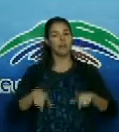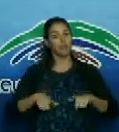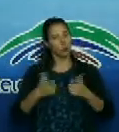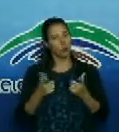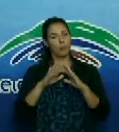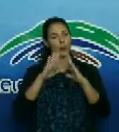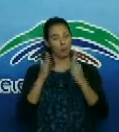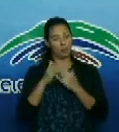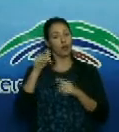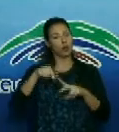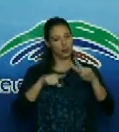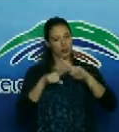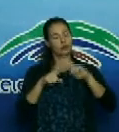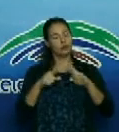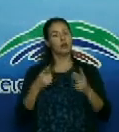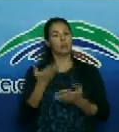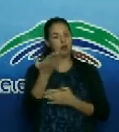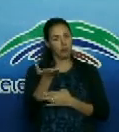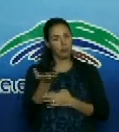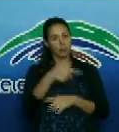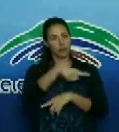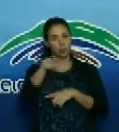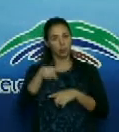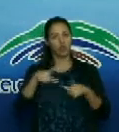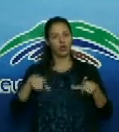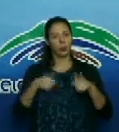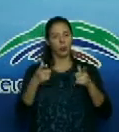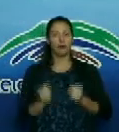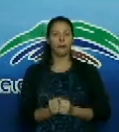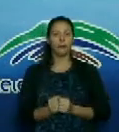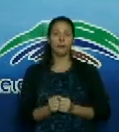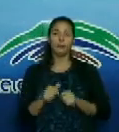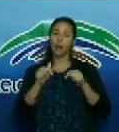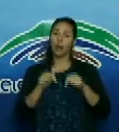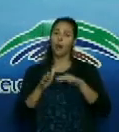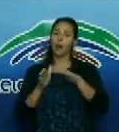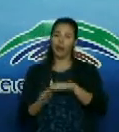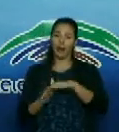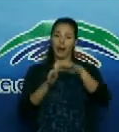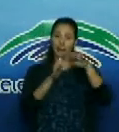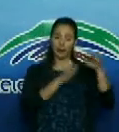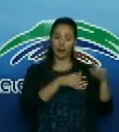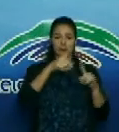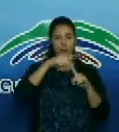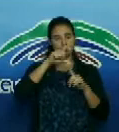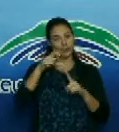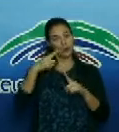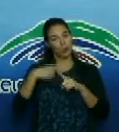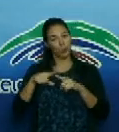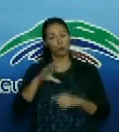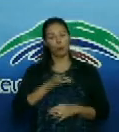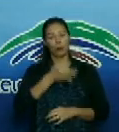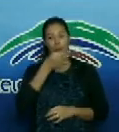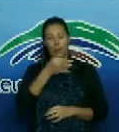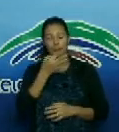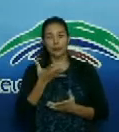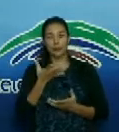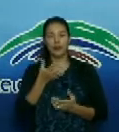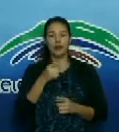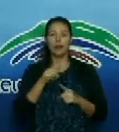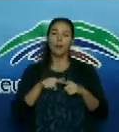de Telecristal. Yo les propongo cambiar de tema porque los productores avícolas de nuestra